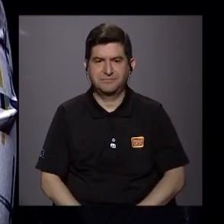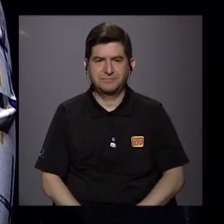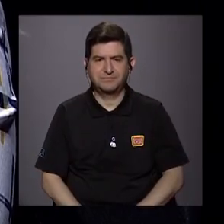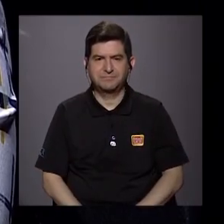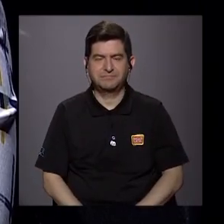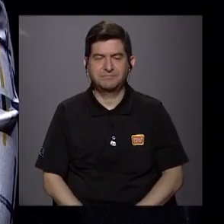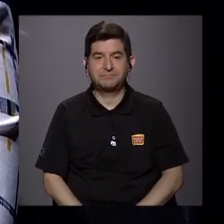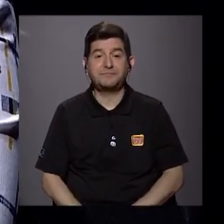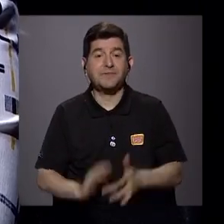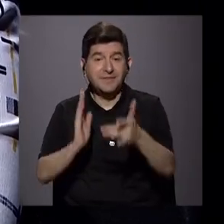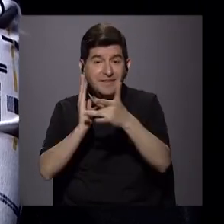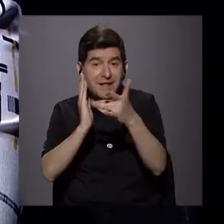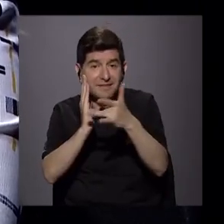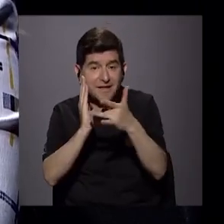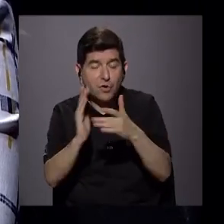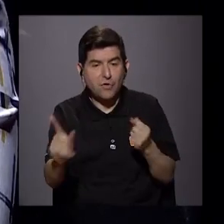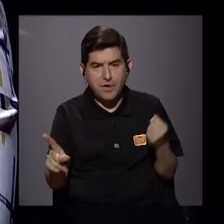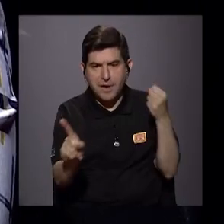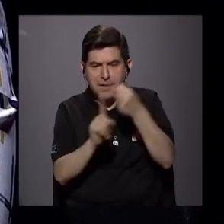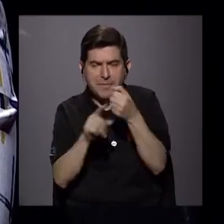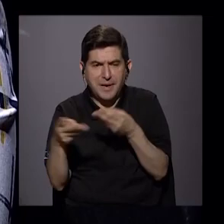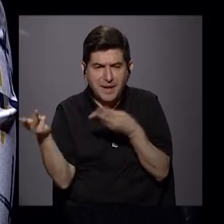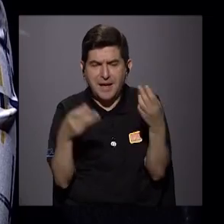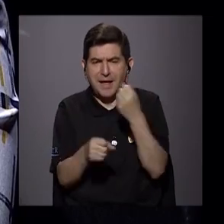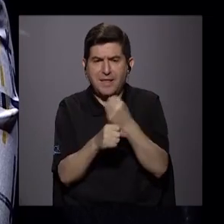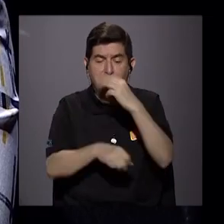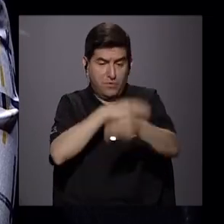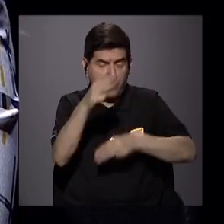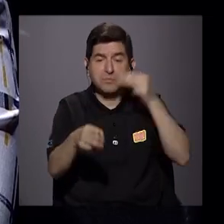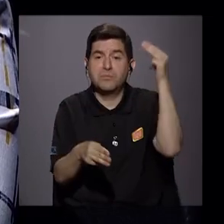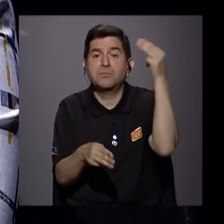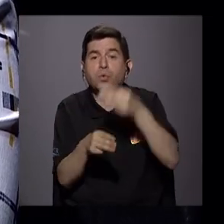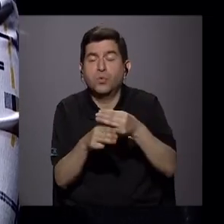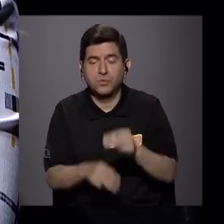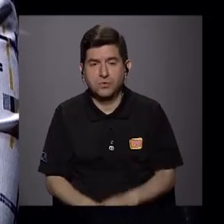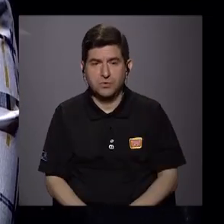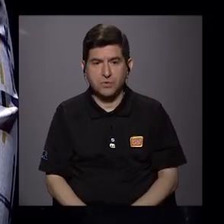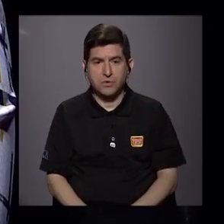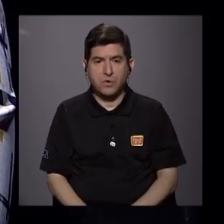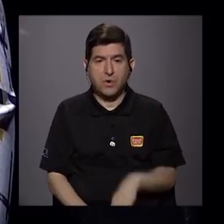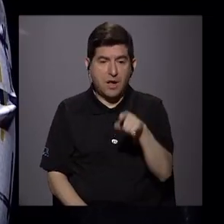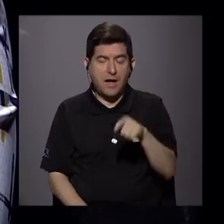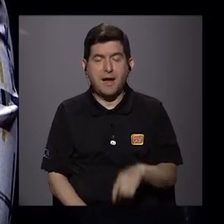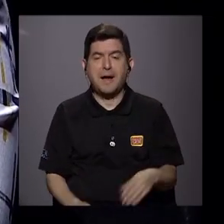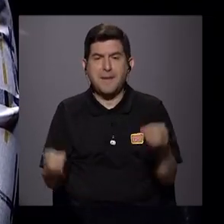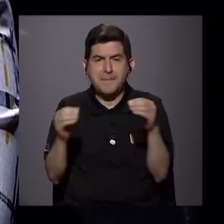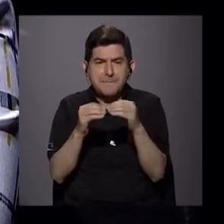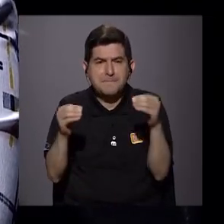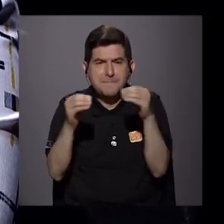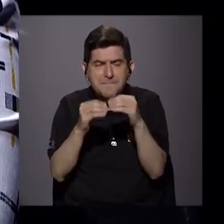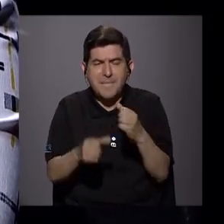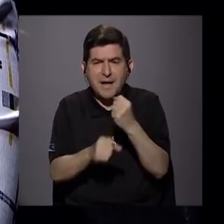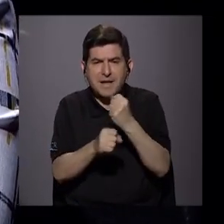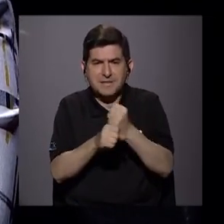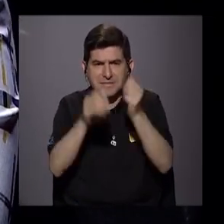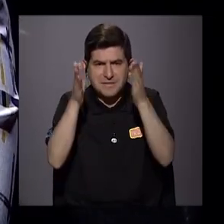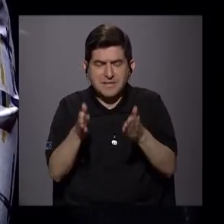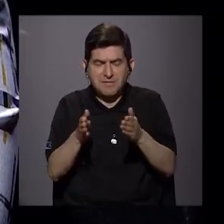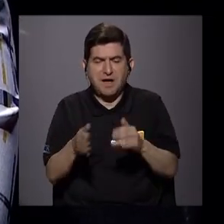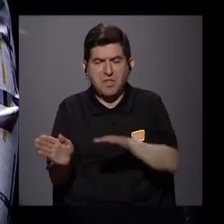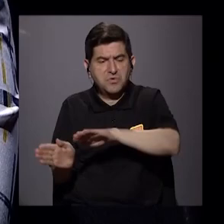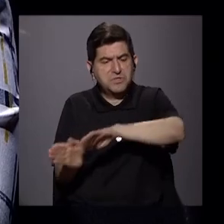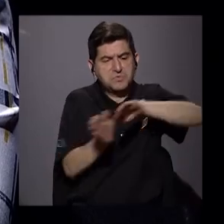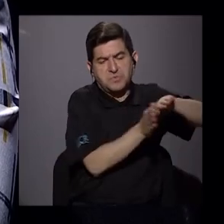cómo la tecnología ha venido a importar a los mercados laborales a nivel mundial, donde cada vez hay un desplazamiento mayor de fuerza de trabajo por